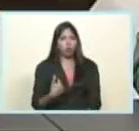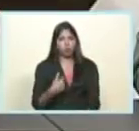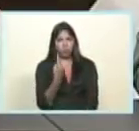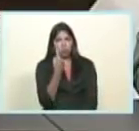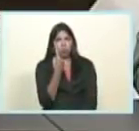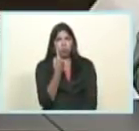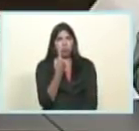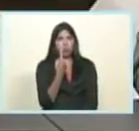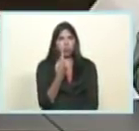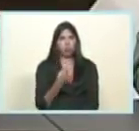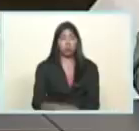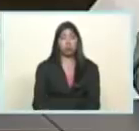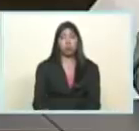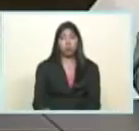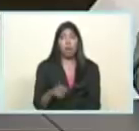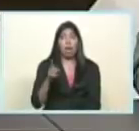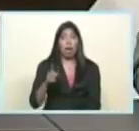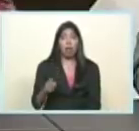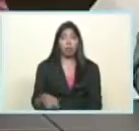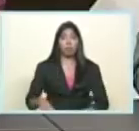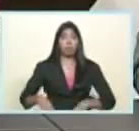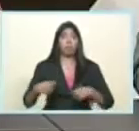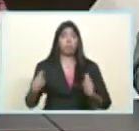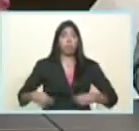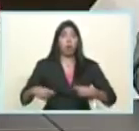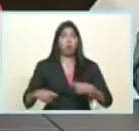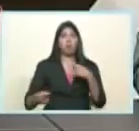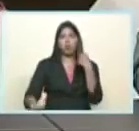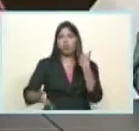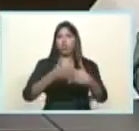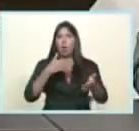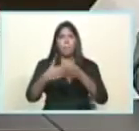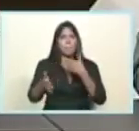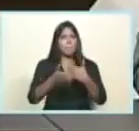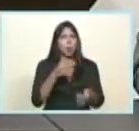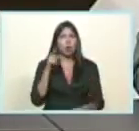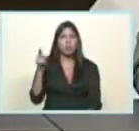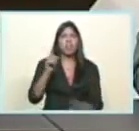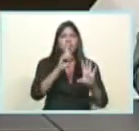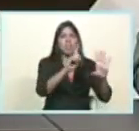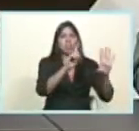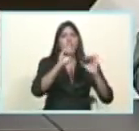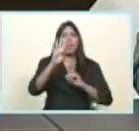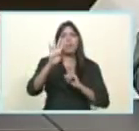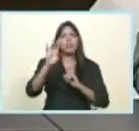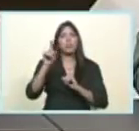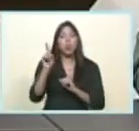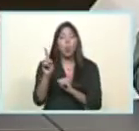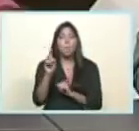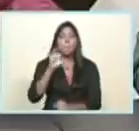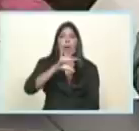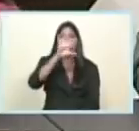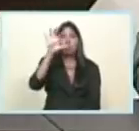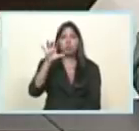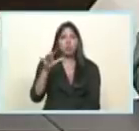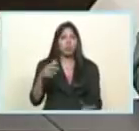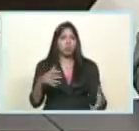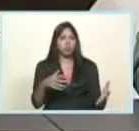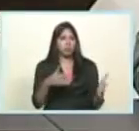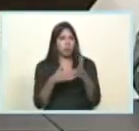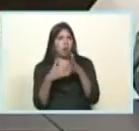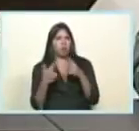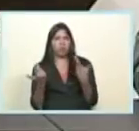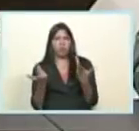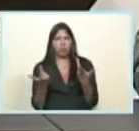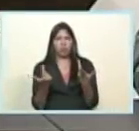Ha tenido el tupé la embajadora a decir que no le importa la votación de 191 países. Que eso no sirve